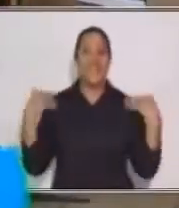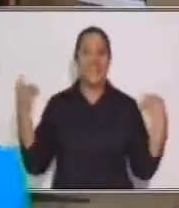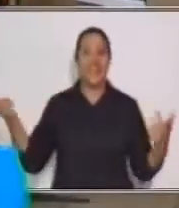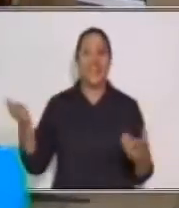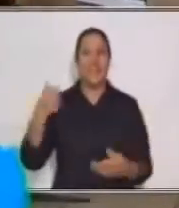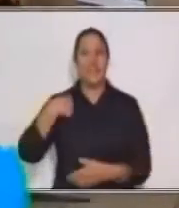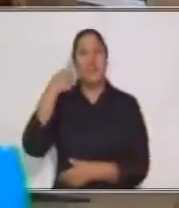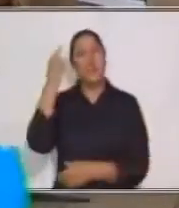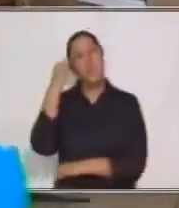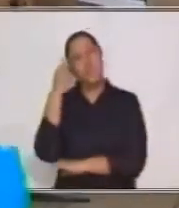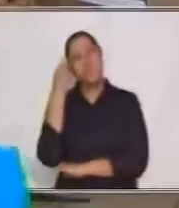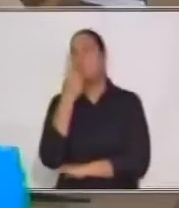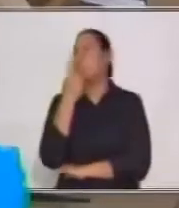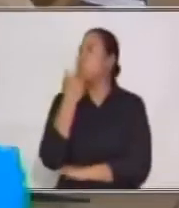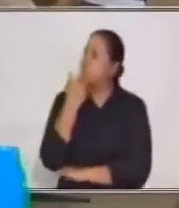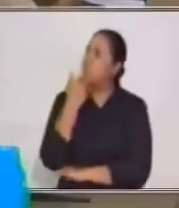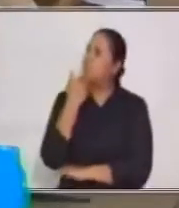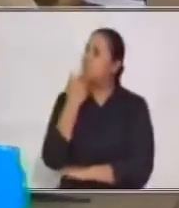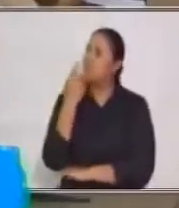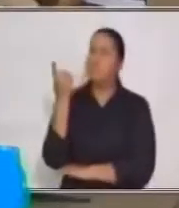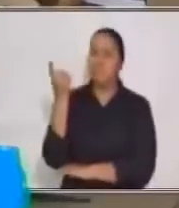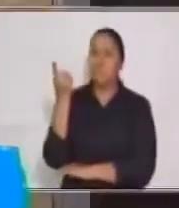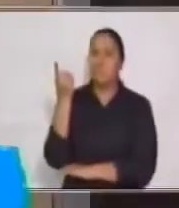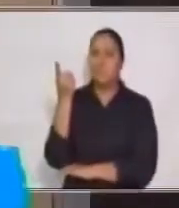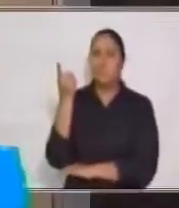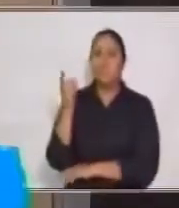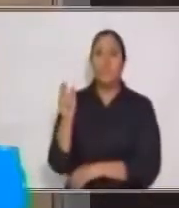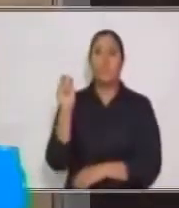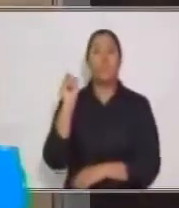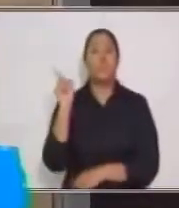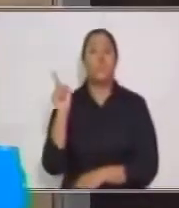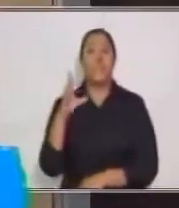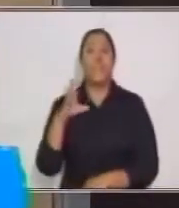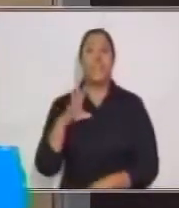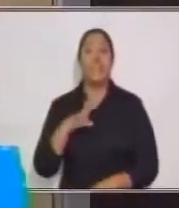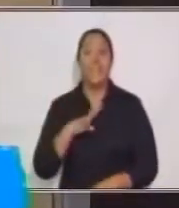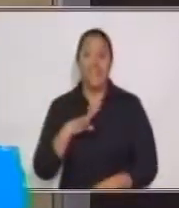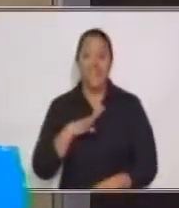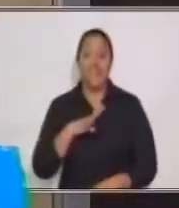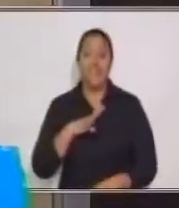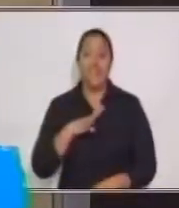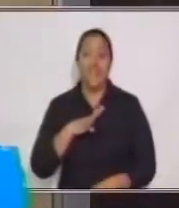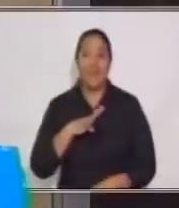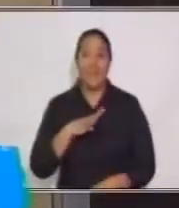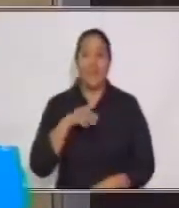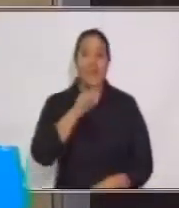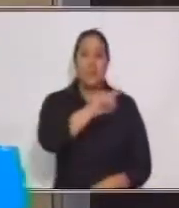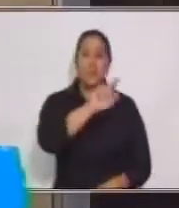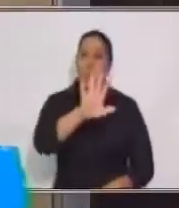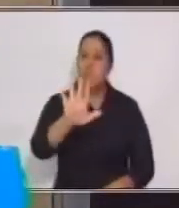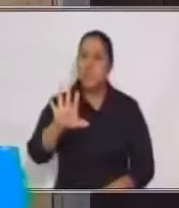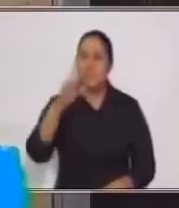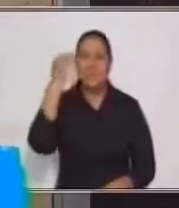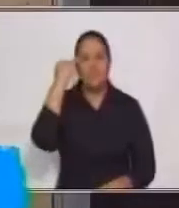colocar. Y tiene... Vamos a ver. Todos están imaginando diferentes cosas. Pueden escribir lo que ustedes quieran. ¿De acuerdo?